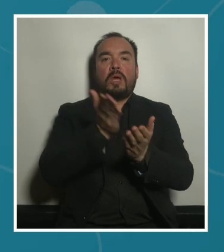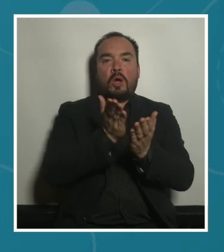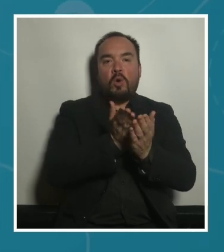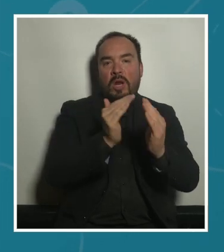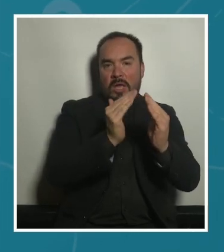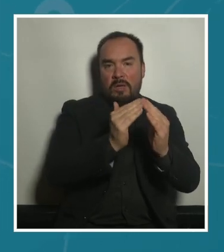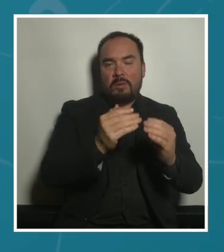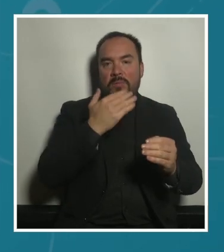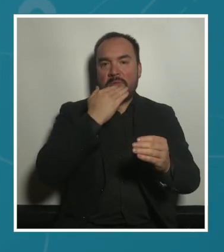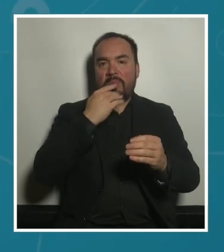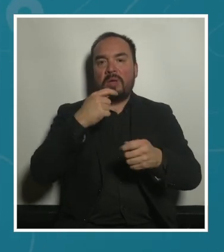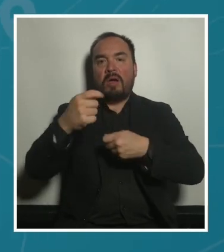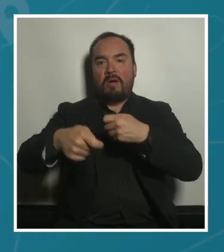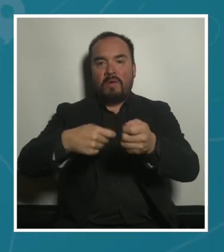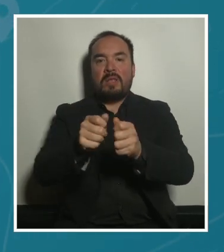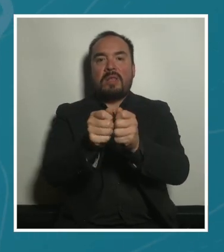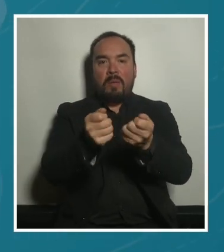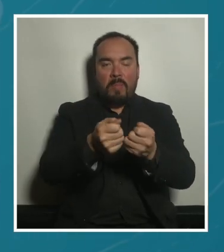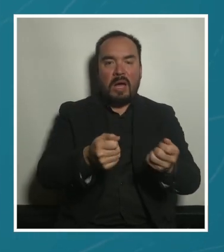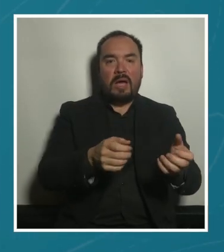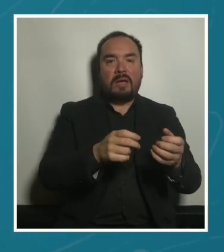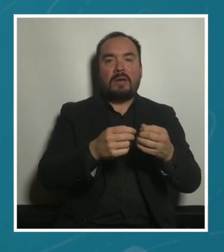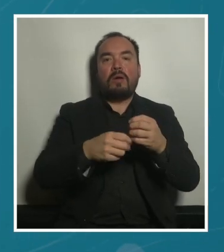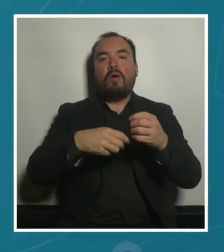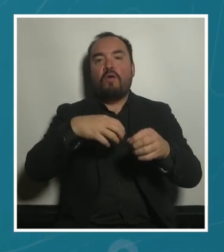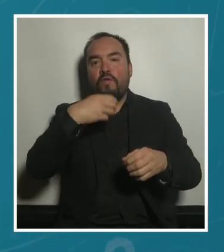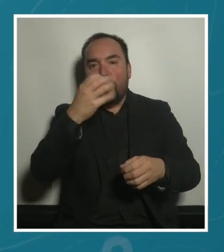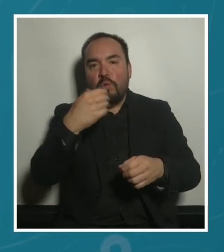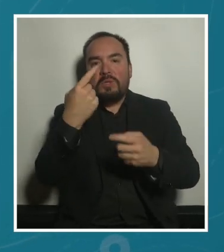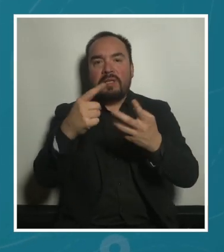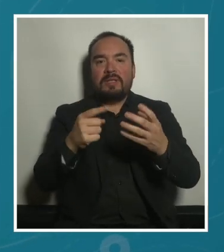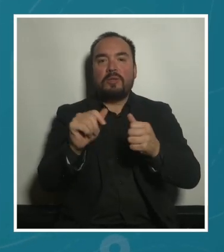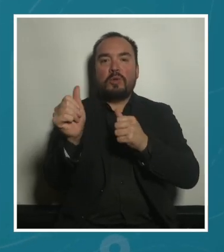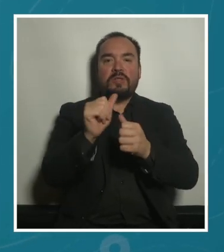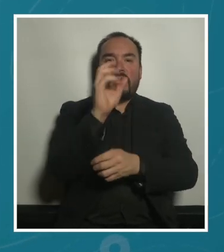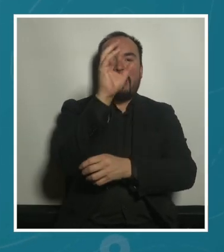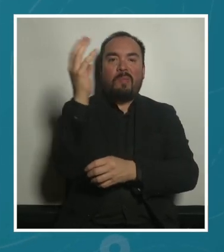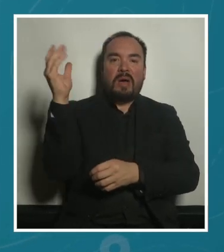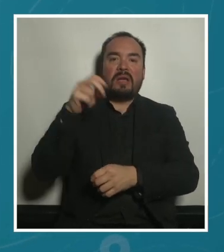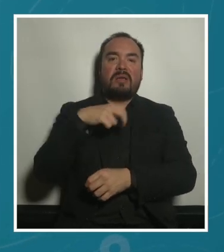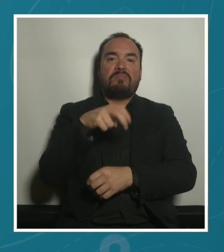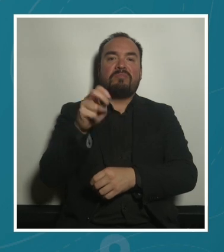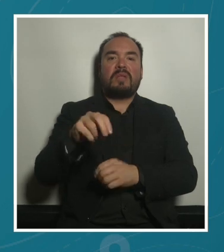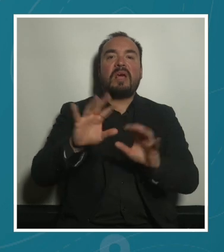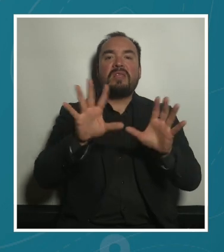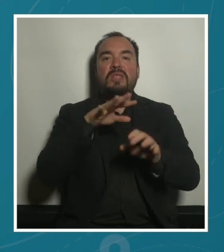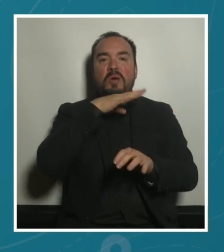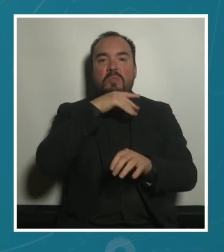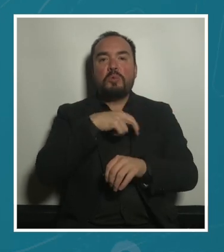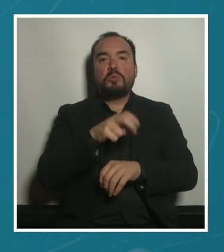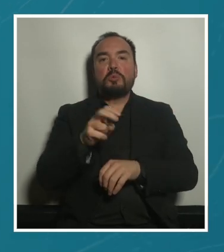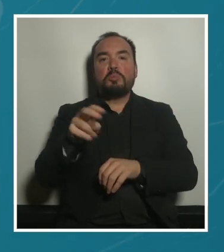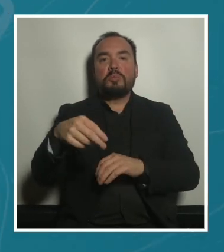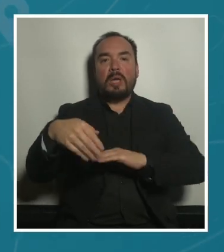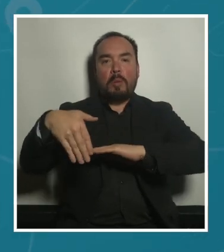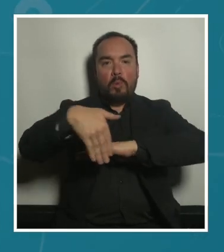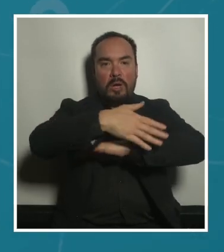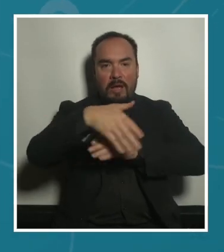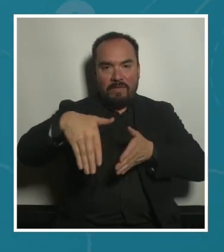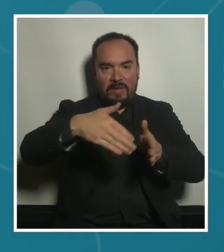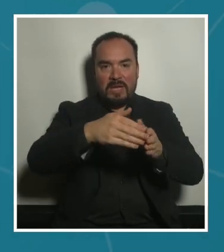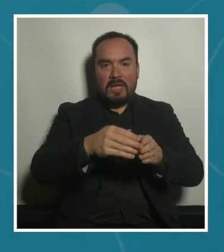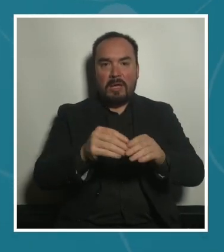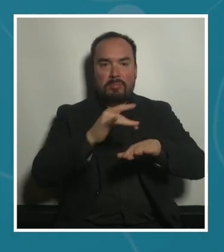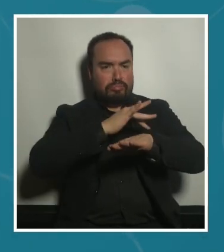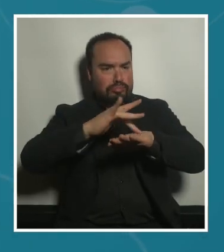panadería y el parque próximos a 10 minutos de tu casa si además tienes buenas veredas si tienes transporte